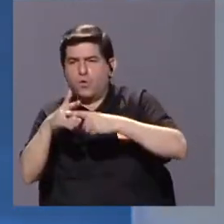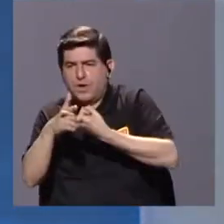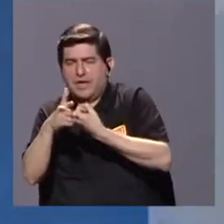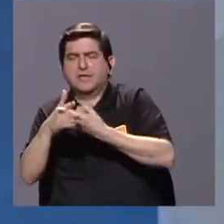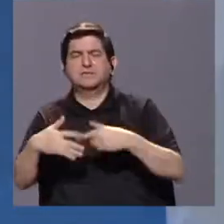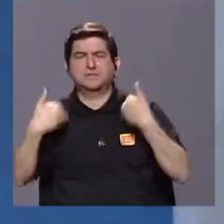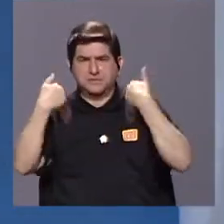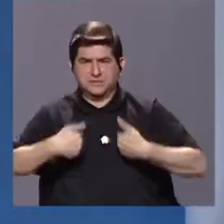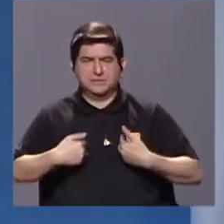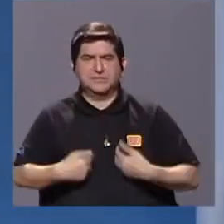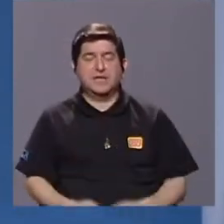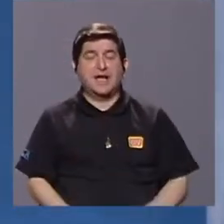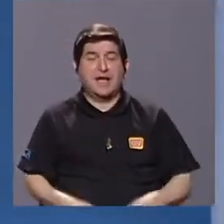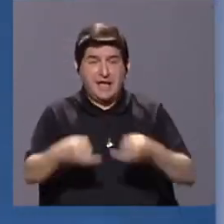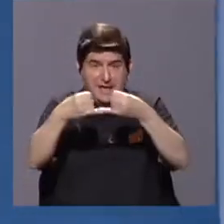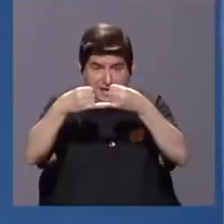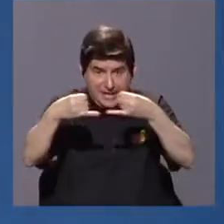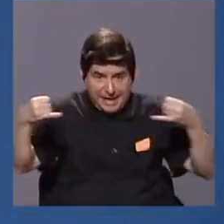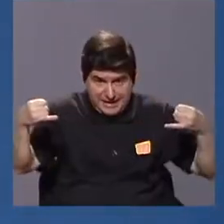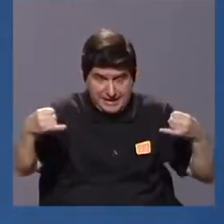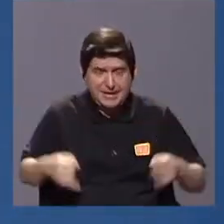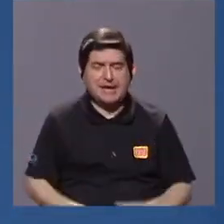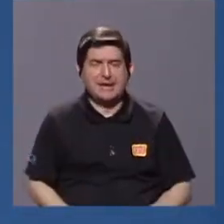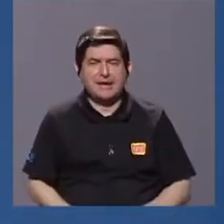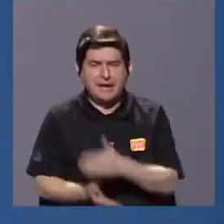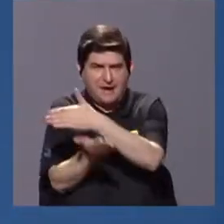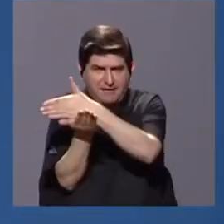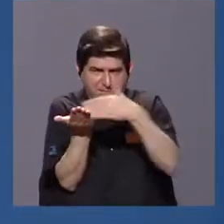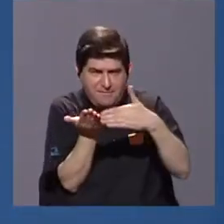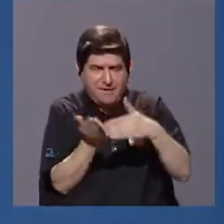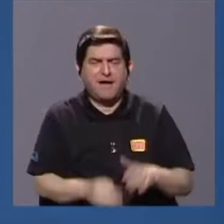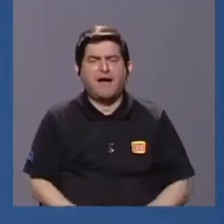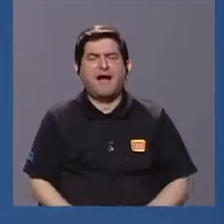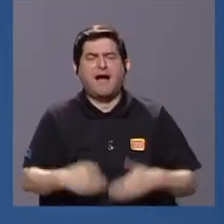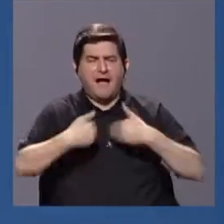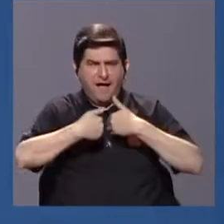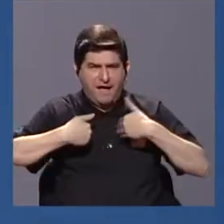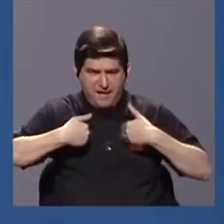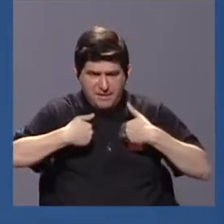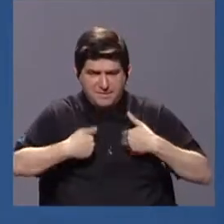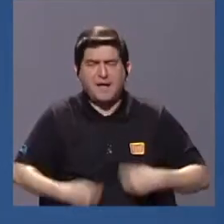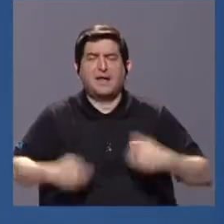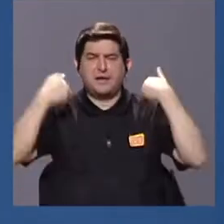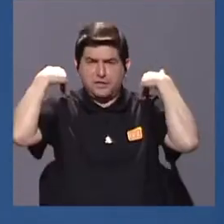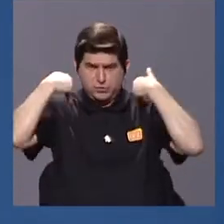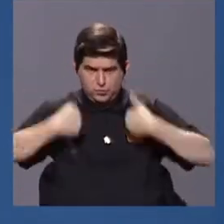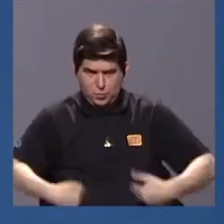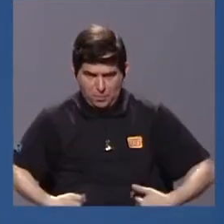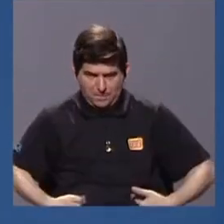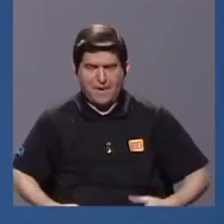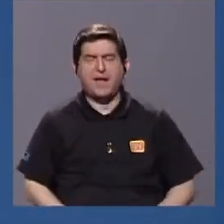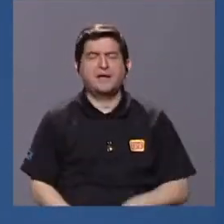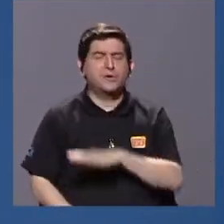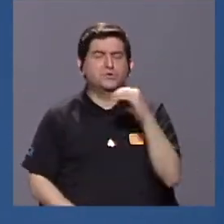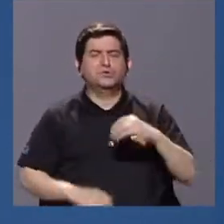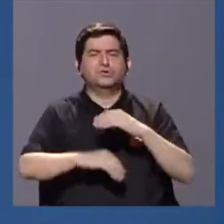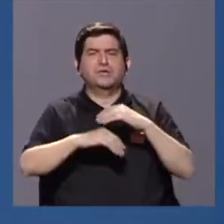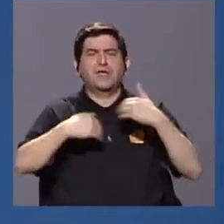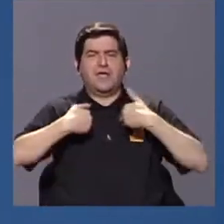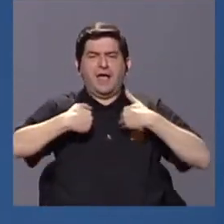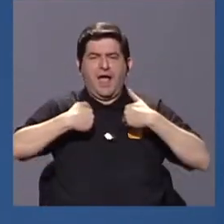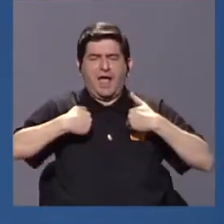donde se encuentra el individuo, el ser humano, se encuentran los animales silvestres y los animales domésticos